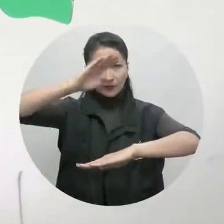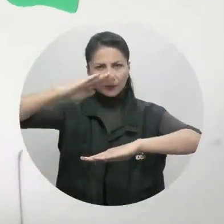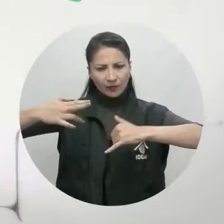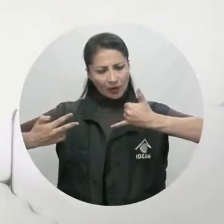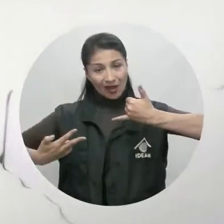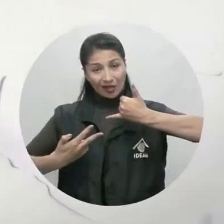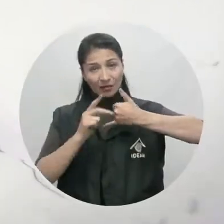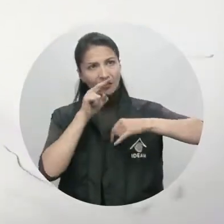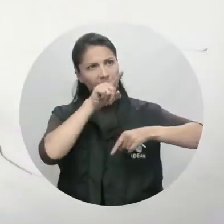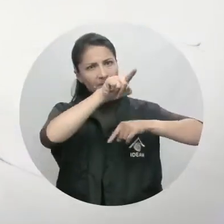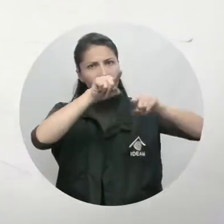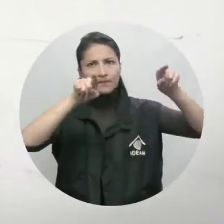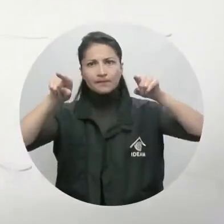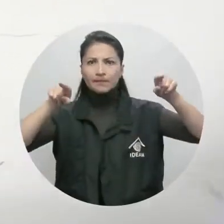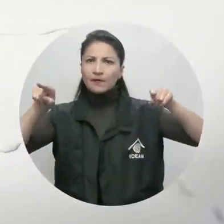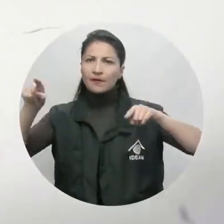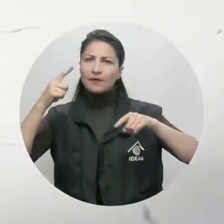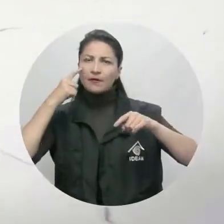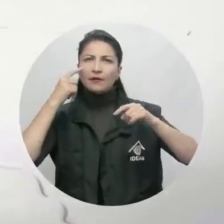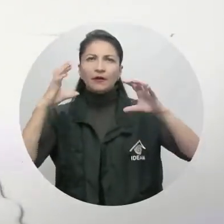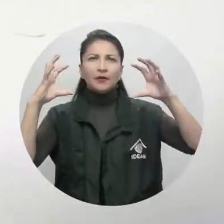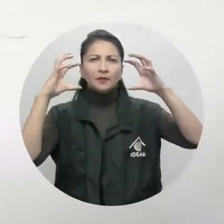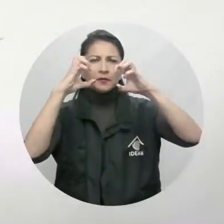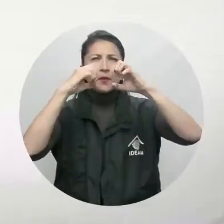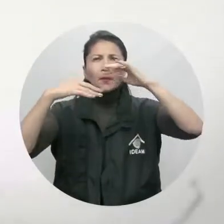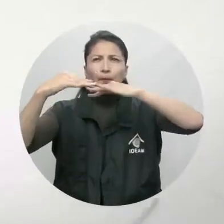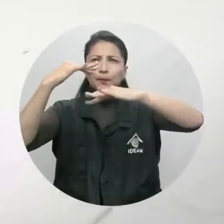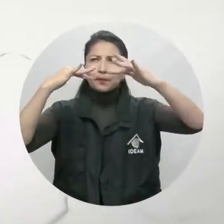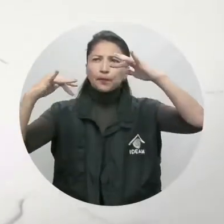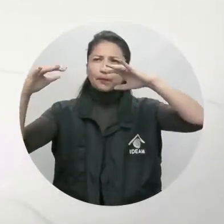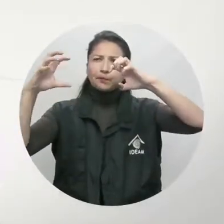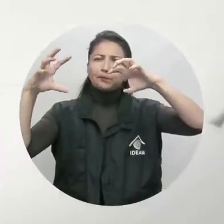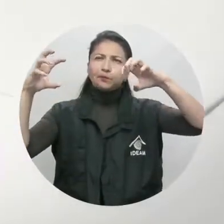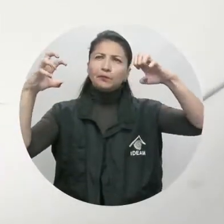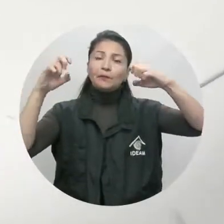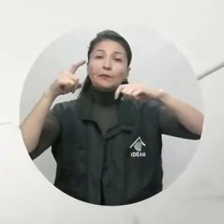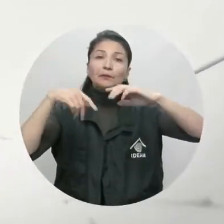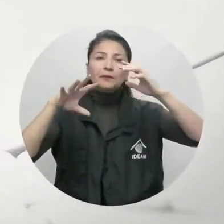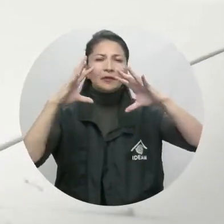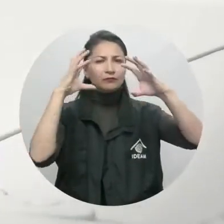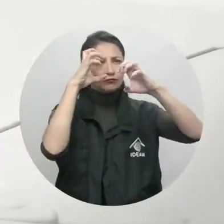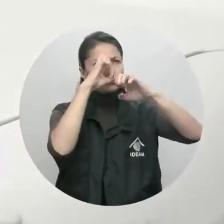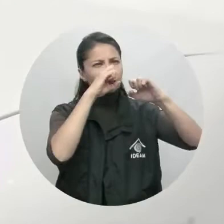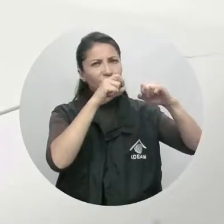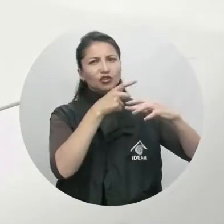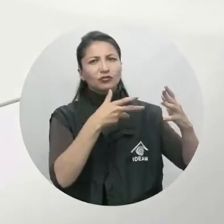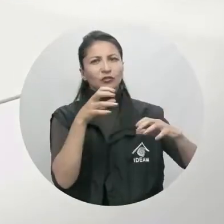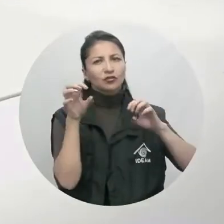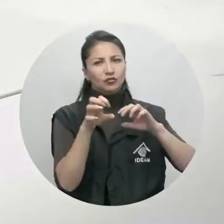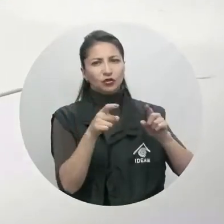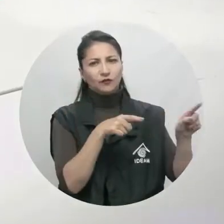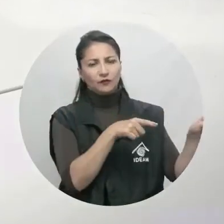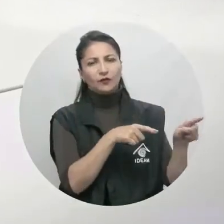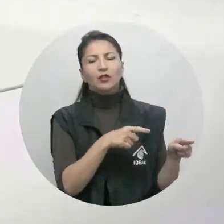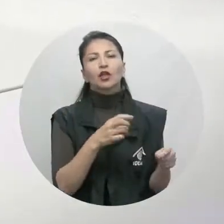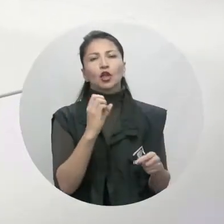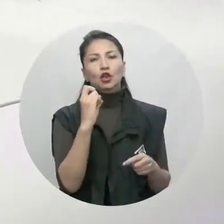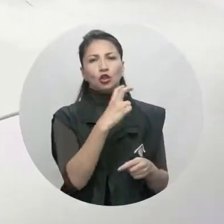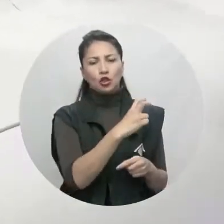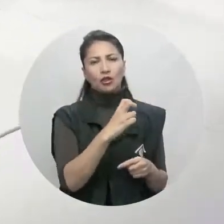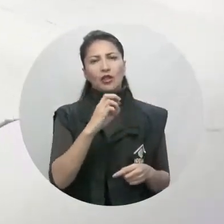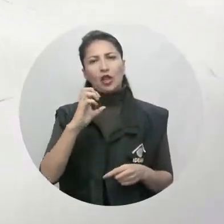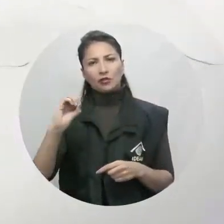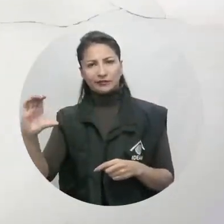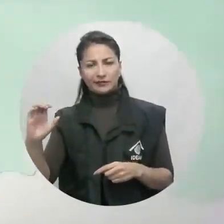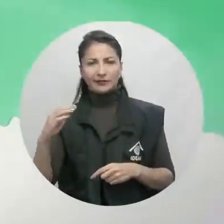Cauca. Nuestras regiones montañosas andinas y sus poblaciones esperan nuevas formaciones de nubes sobre el sector, con mayor nubosidad y